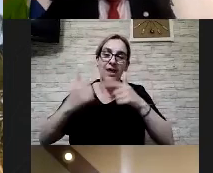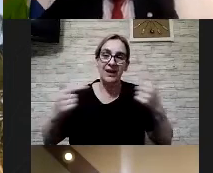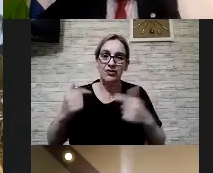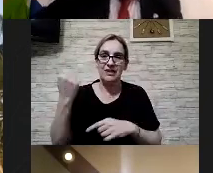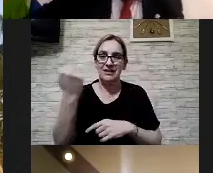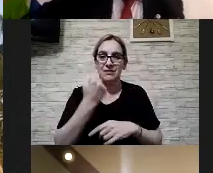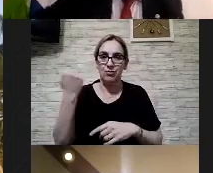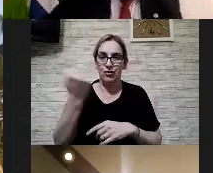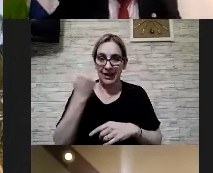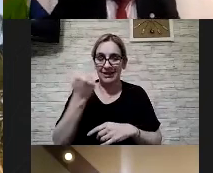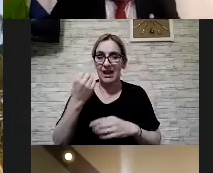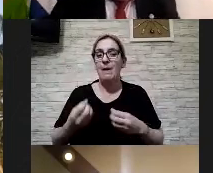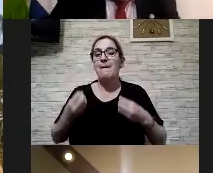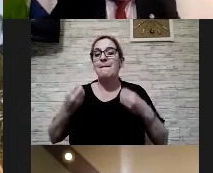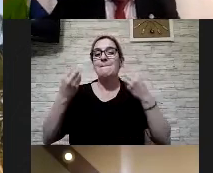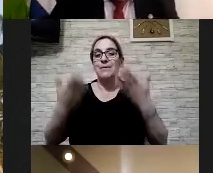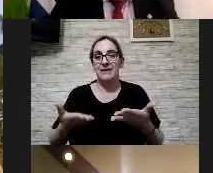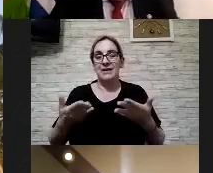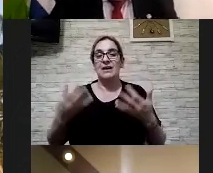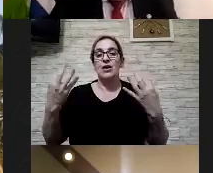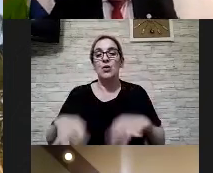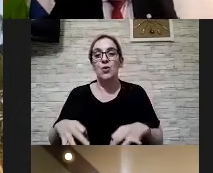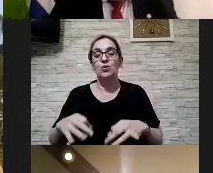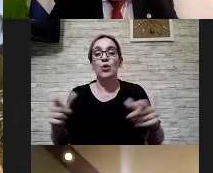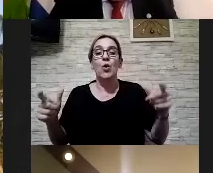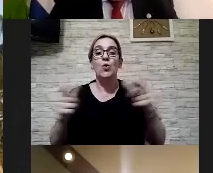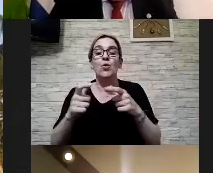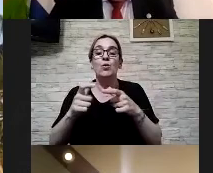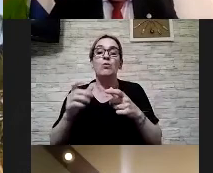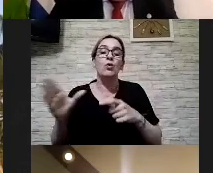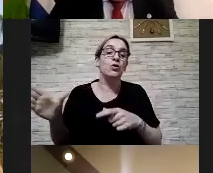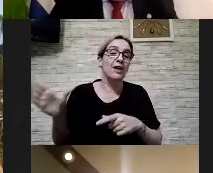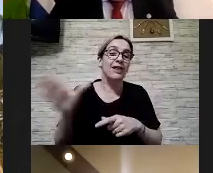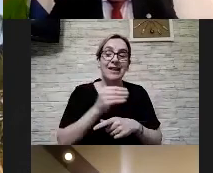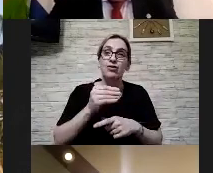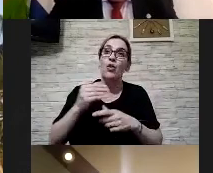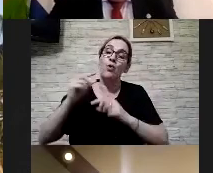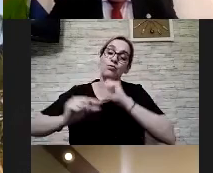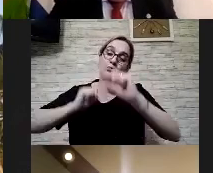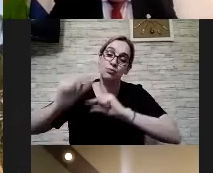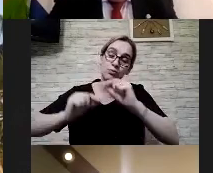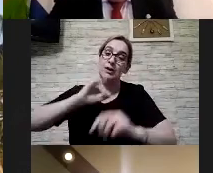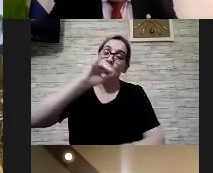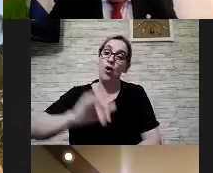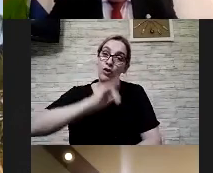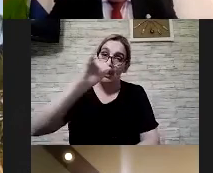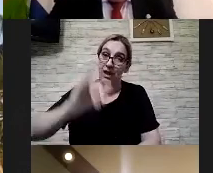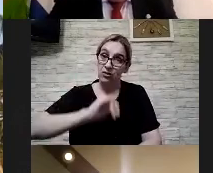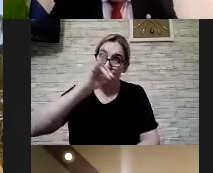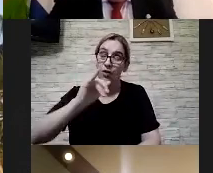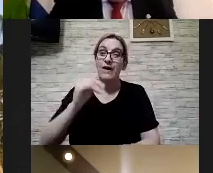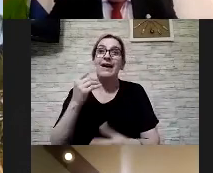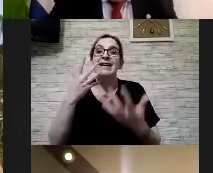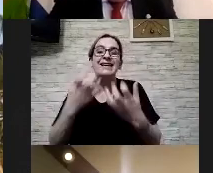¿por qué? porque justamente el PELIA a través de todos estos pasos que les fuimos diciendo busca eso